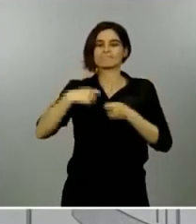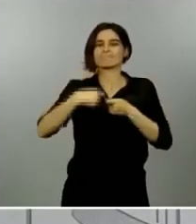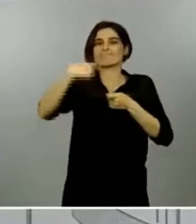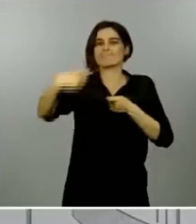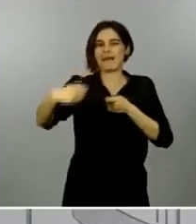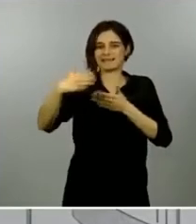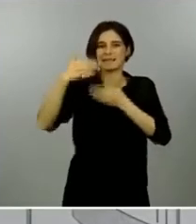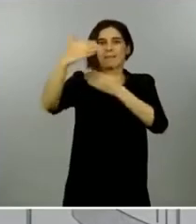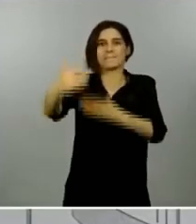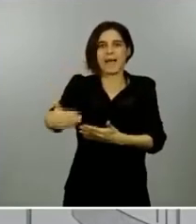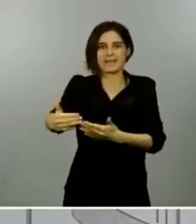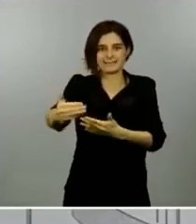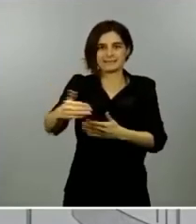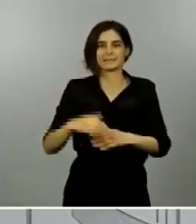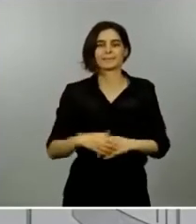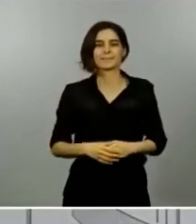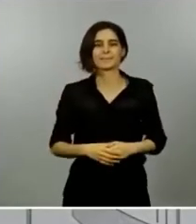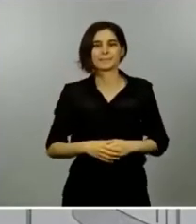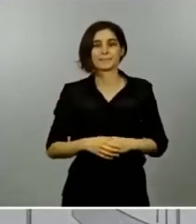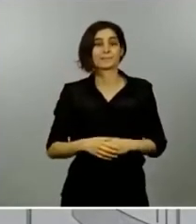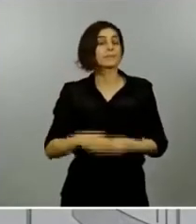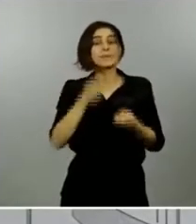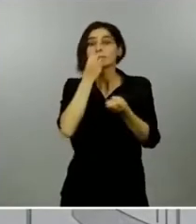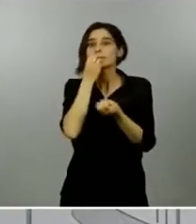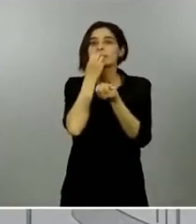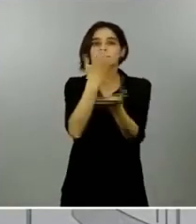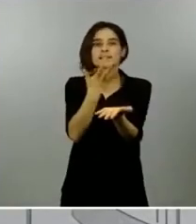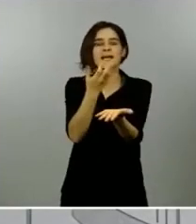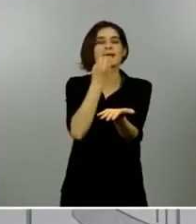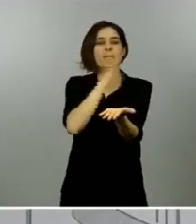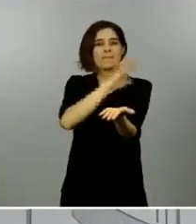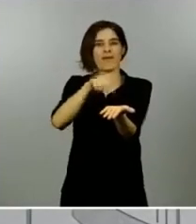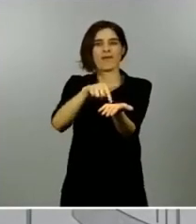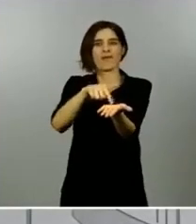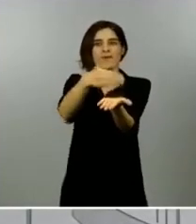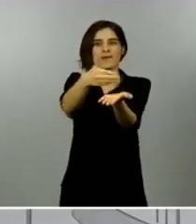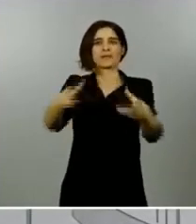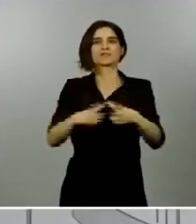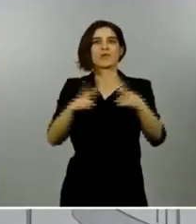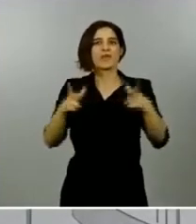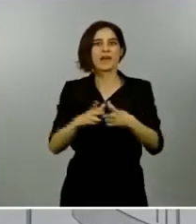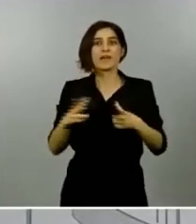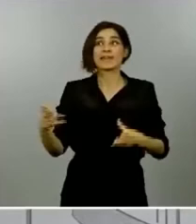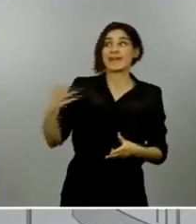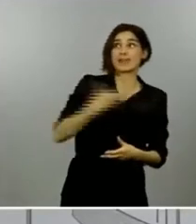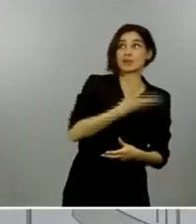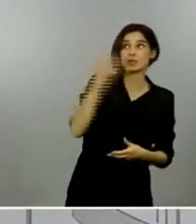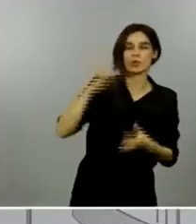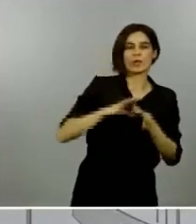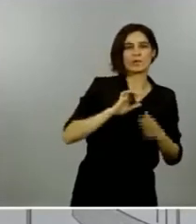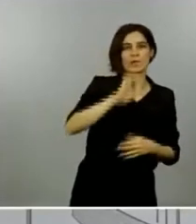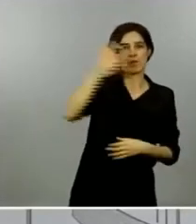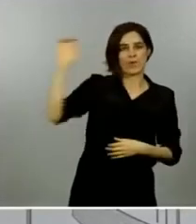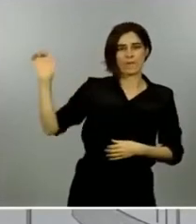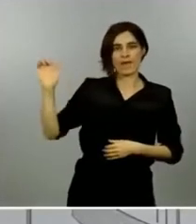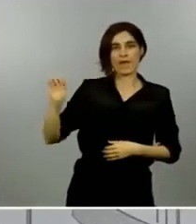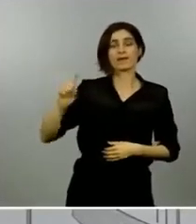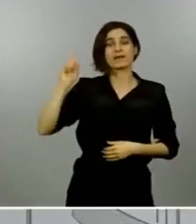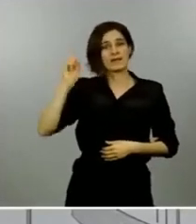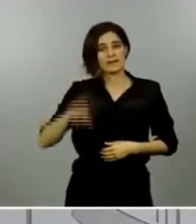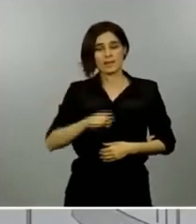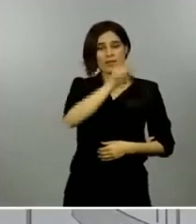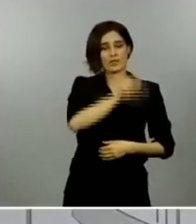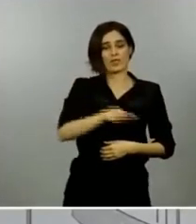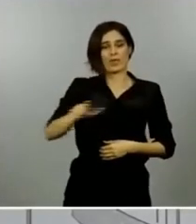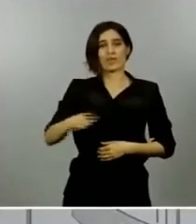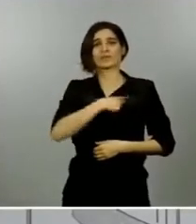mensaje que podemos enviar a nuestra sociedad y también al conjunto de la Unión Europea y lo que demandan el conjunto de ciudadanos españoles